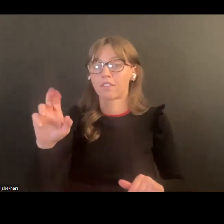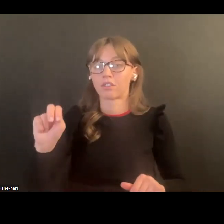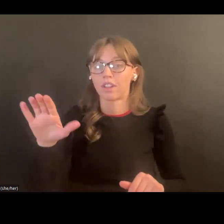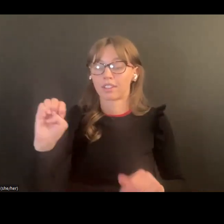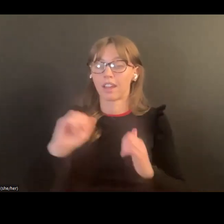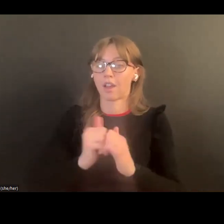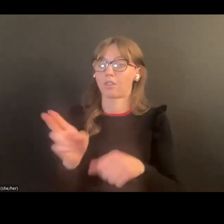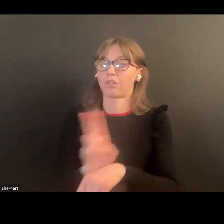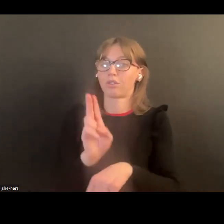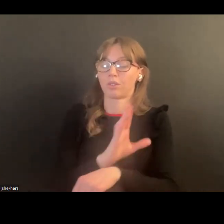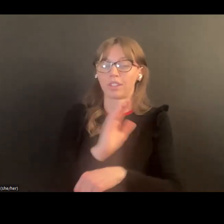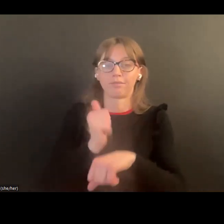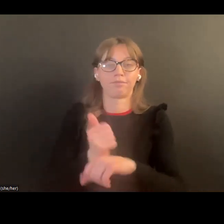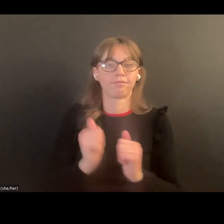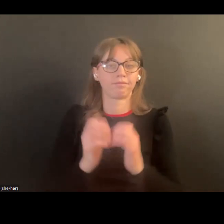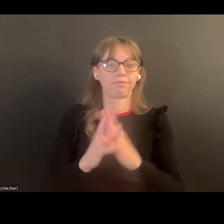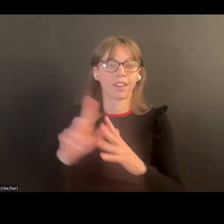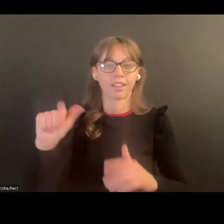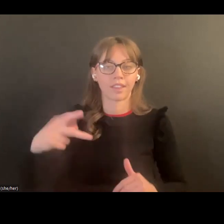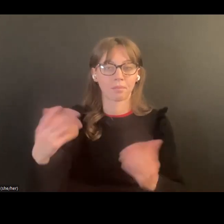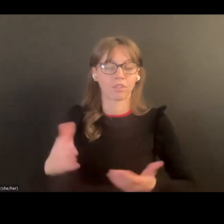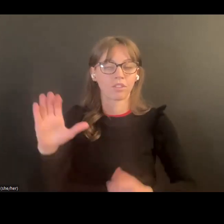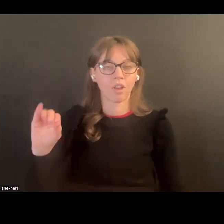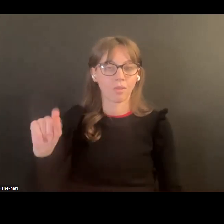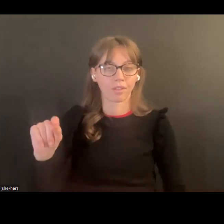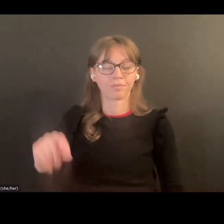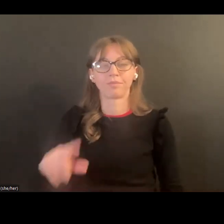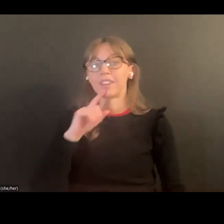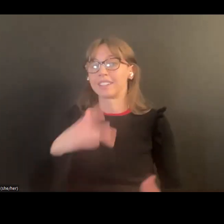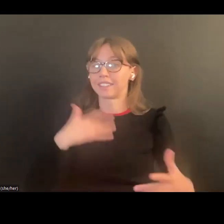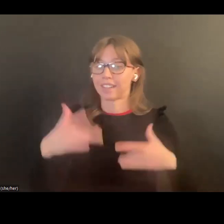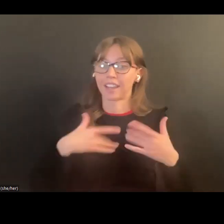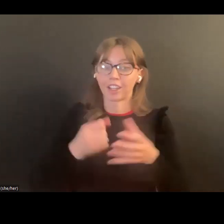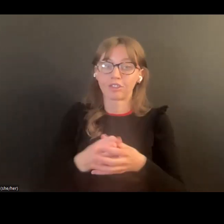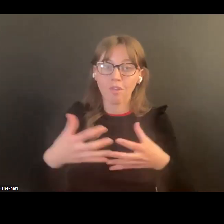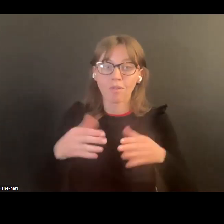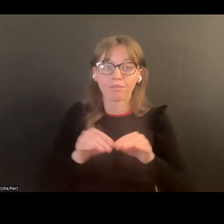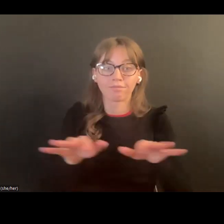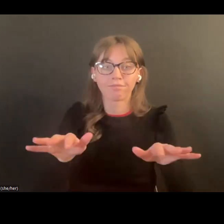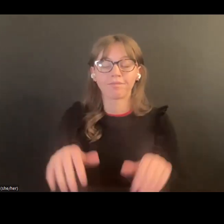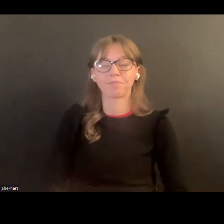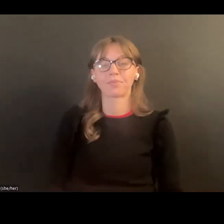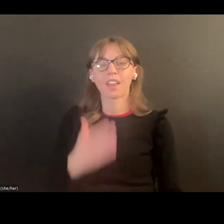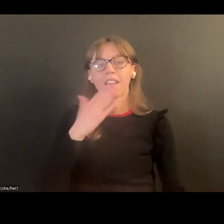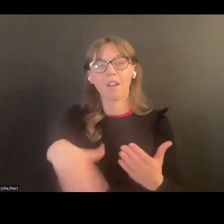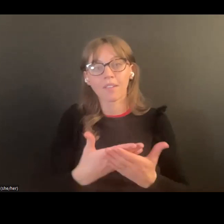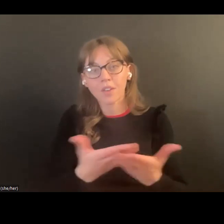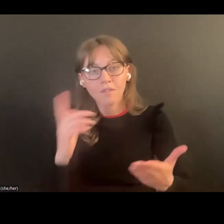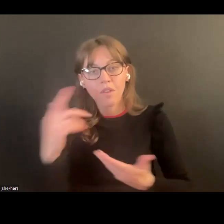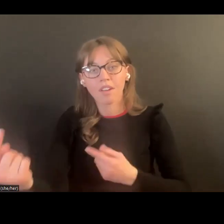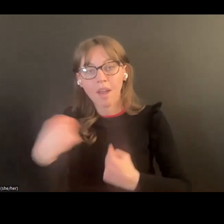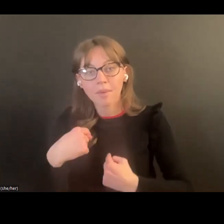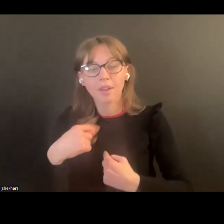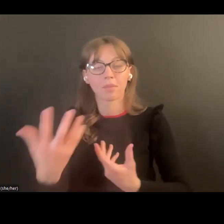en sí por explicarnos cómo estás desarrollando este programa en el estado de Colorado y también todos ustedes